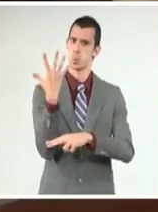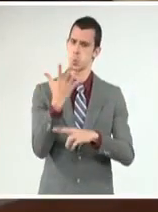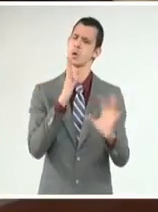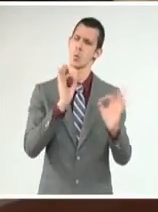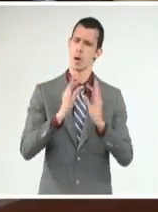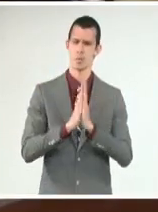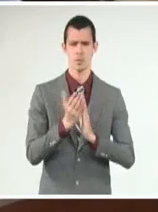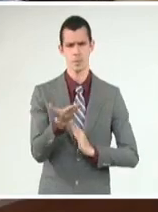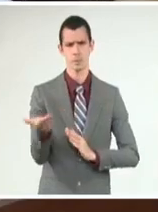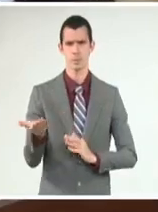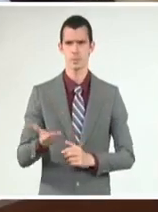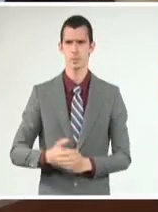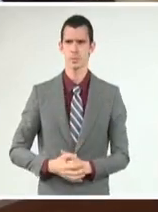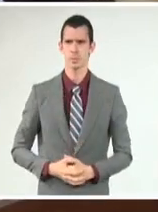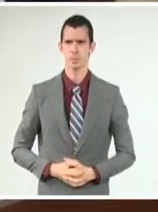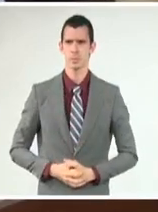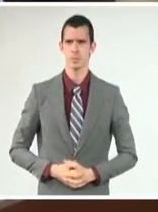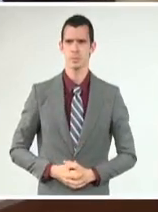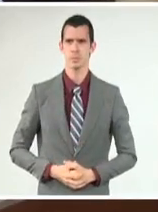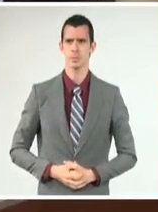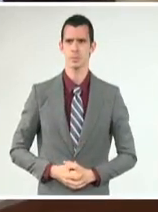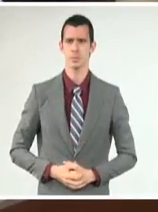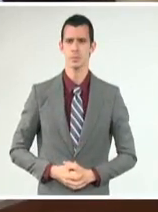Héctor Martínez, Sistema Informativo de la Televisión Cubana.